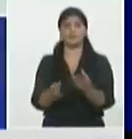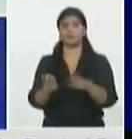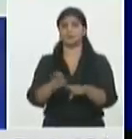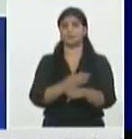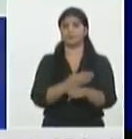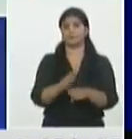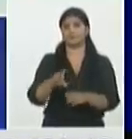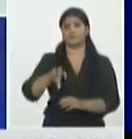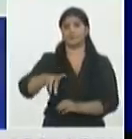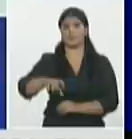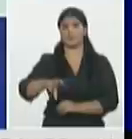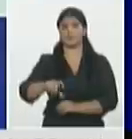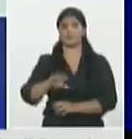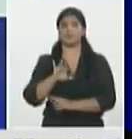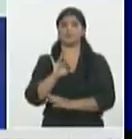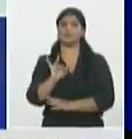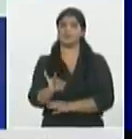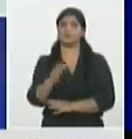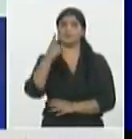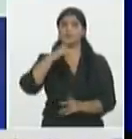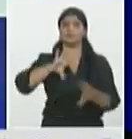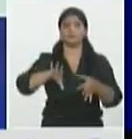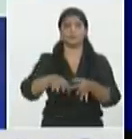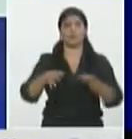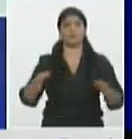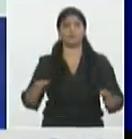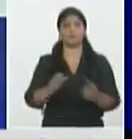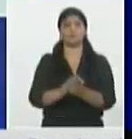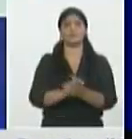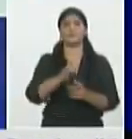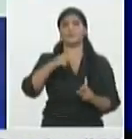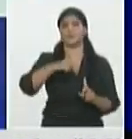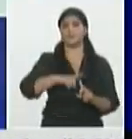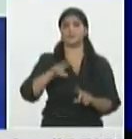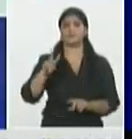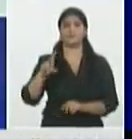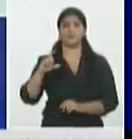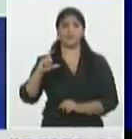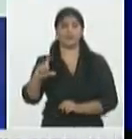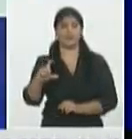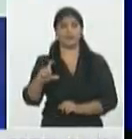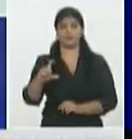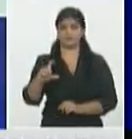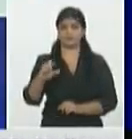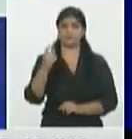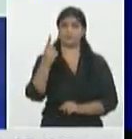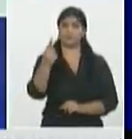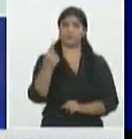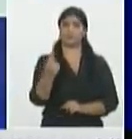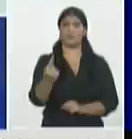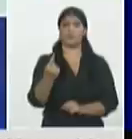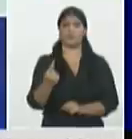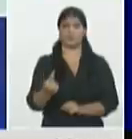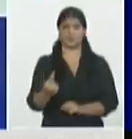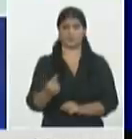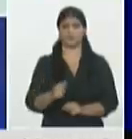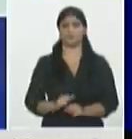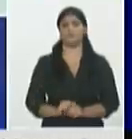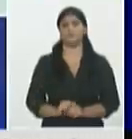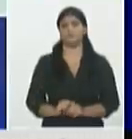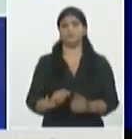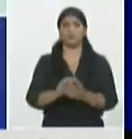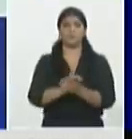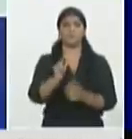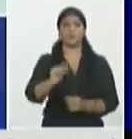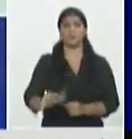de Río 7 Artemisa Matanzas y Villaclara con uno cada uno Mayaveque